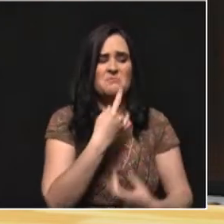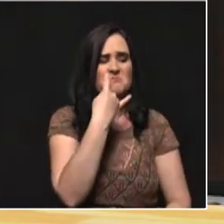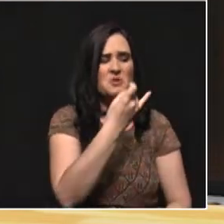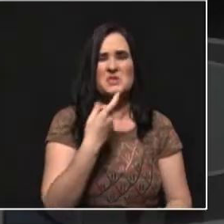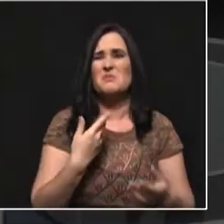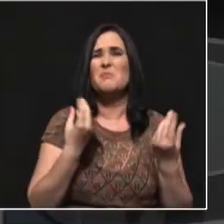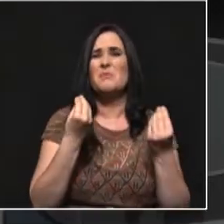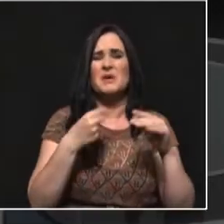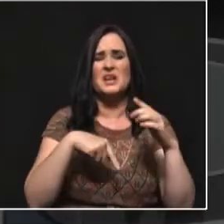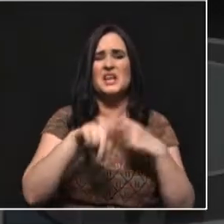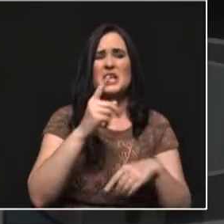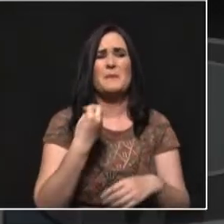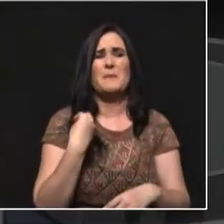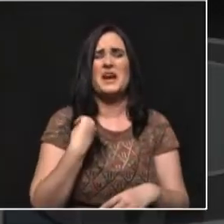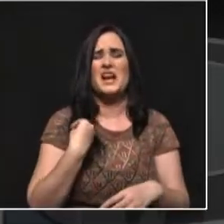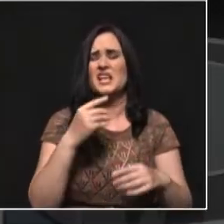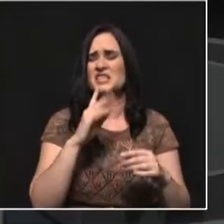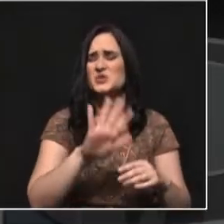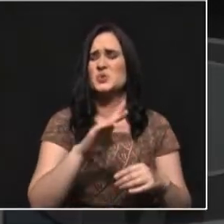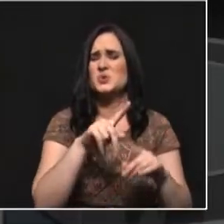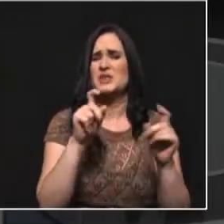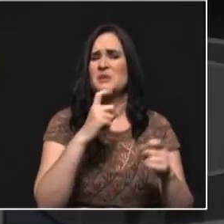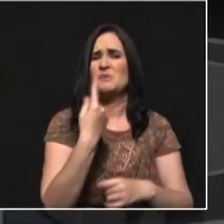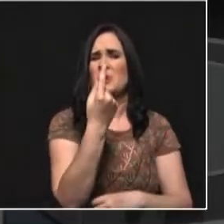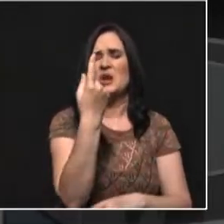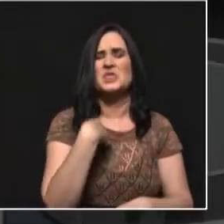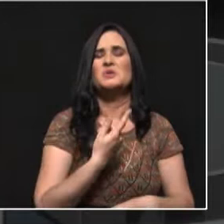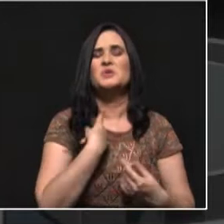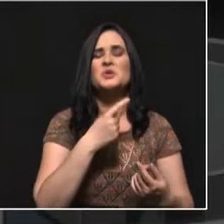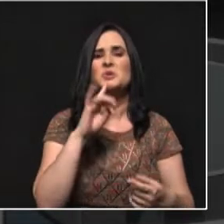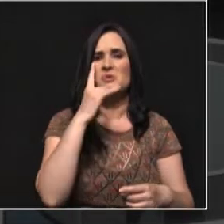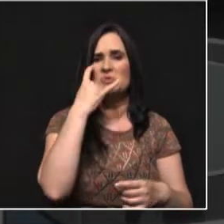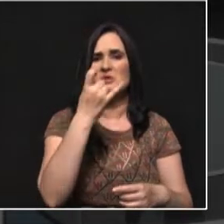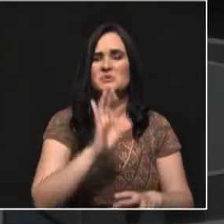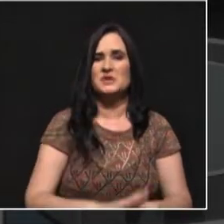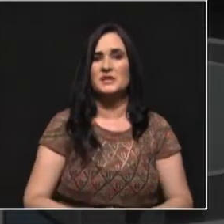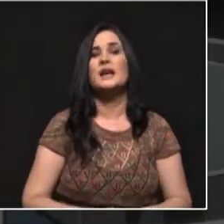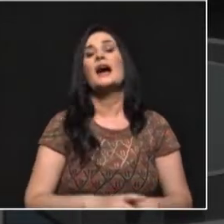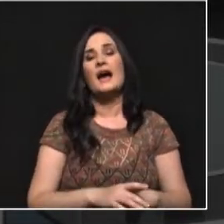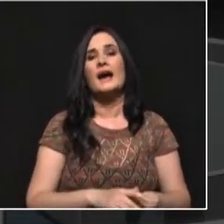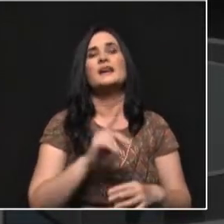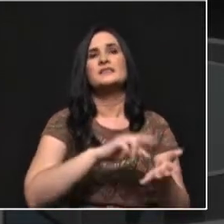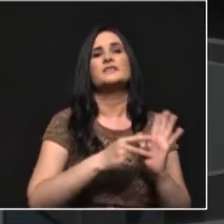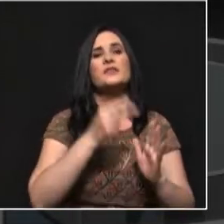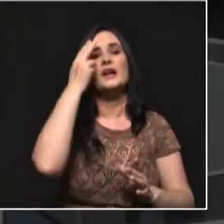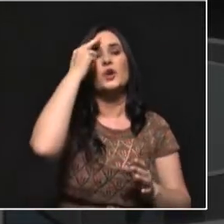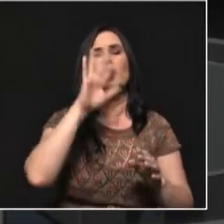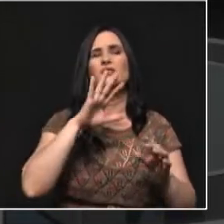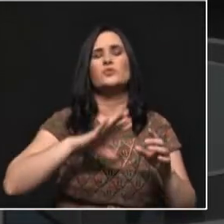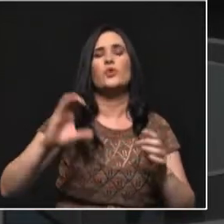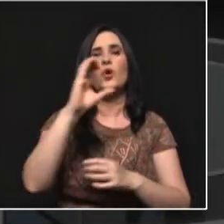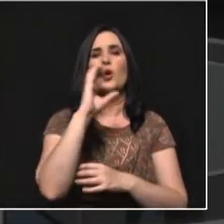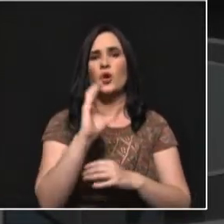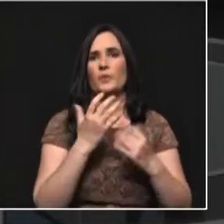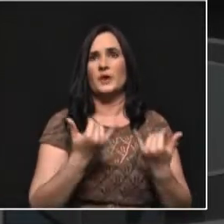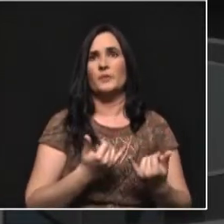salir a votar, qué pereza la política. Entonces, más o menos la abstención electoral del país se entiende a partir de estas lógicas. Y Pedro, es claro que la gente